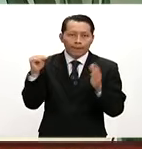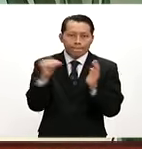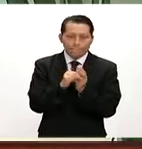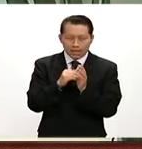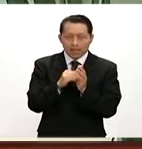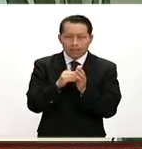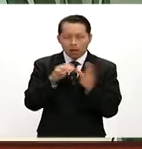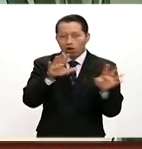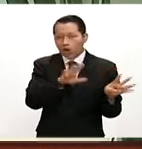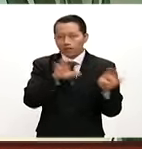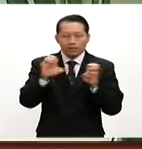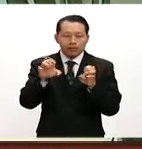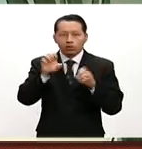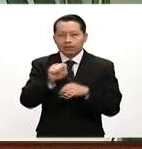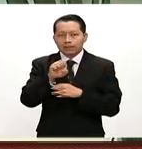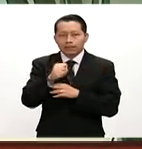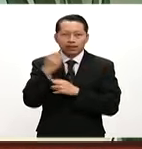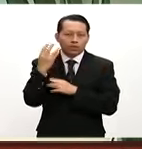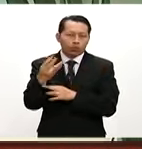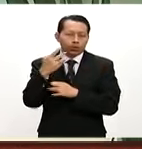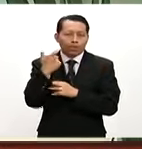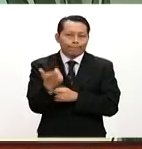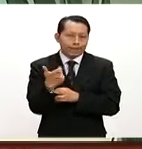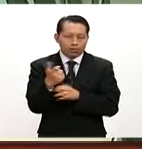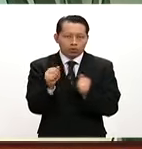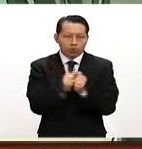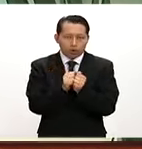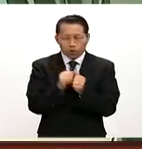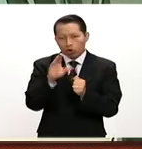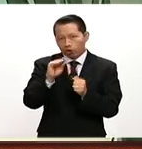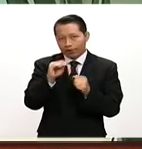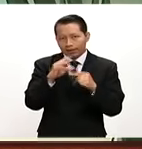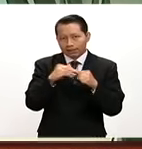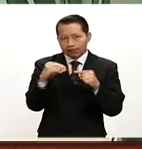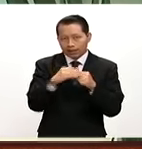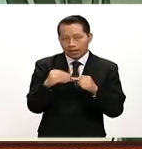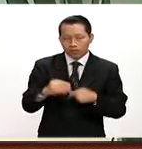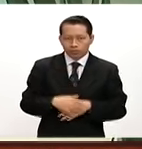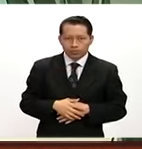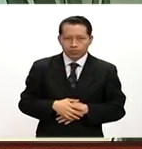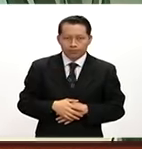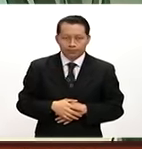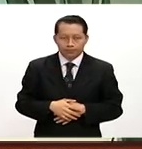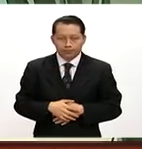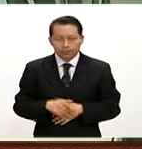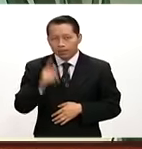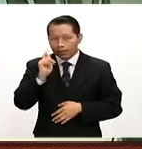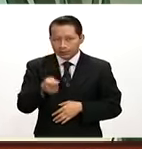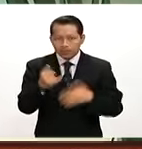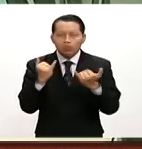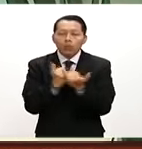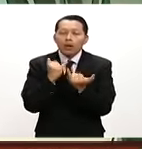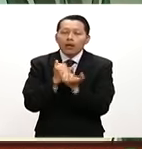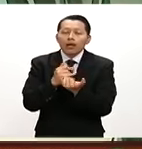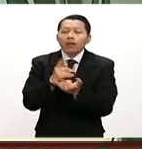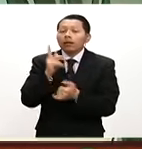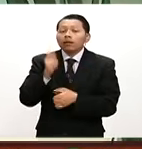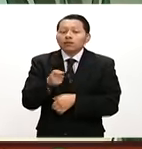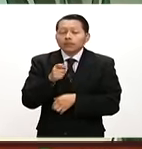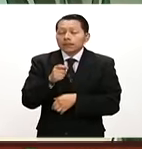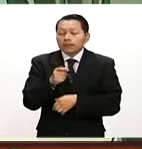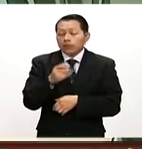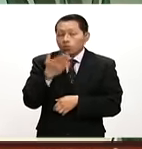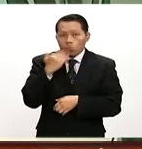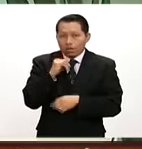964 pesos con 90 centavos. Monto sin considerar el IVA